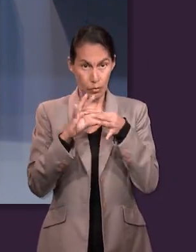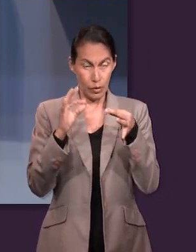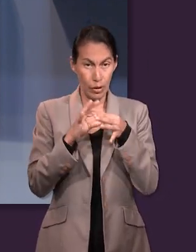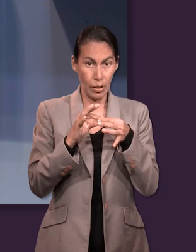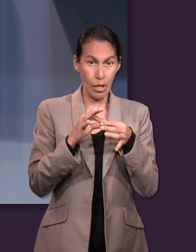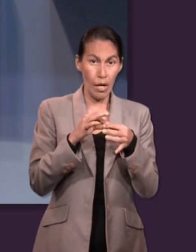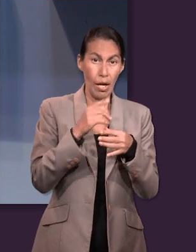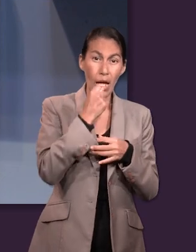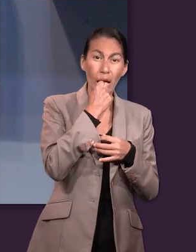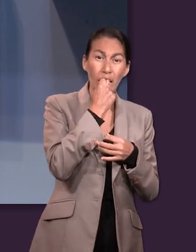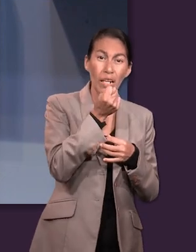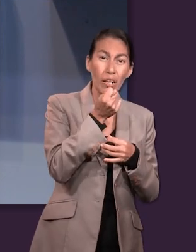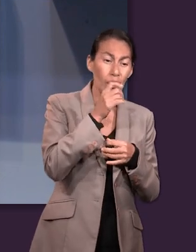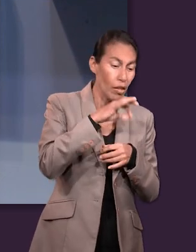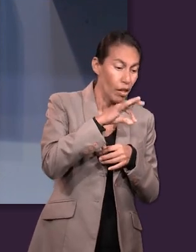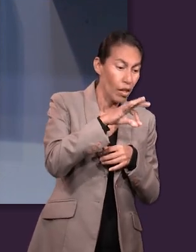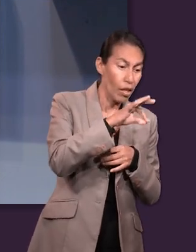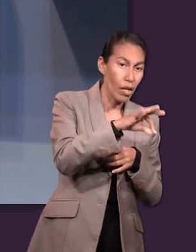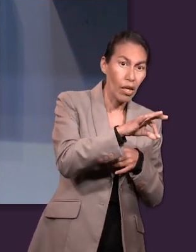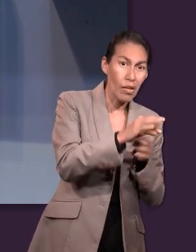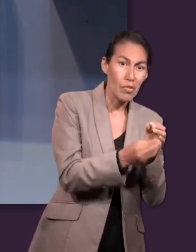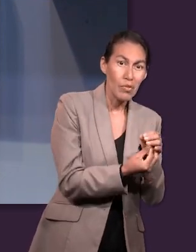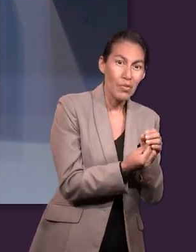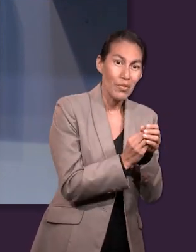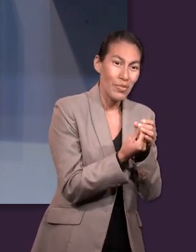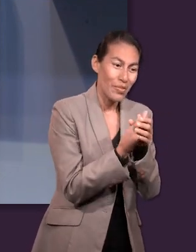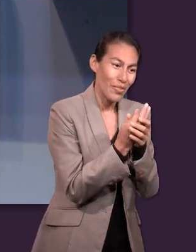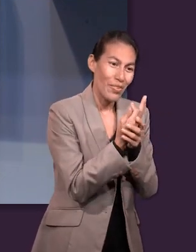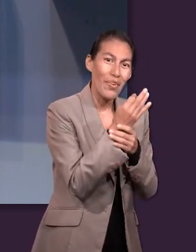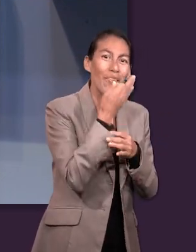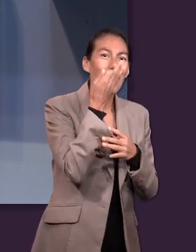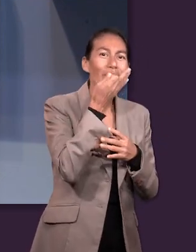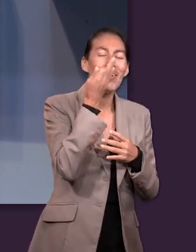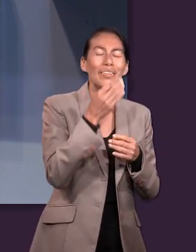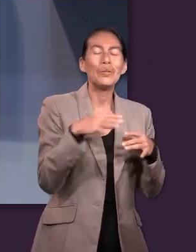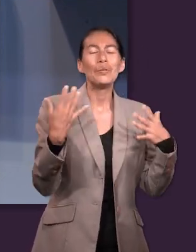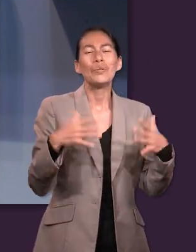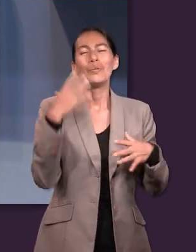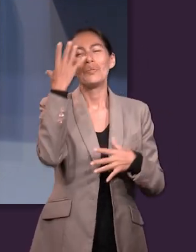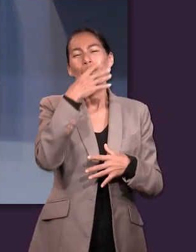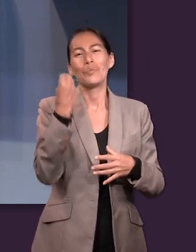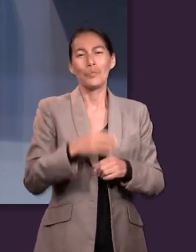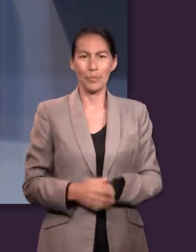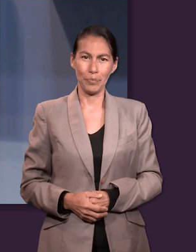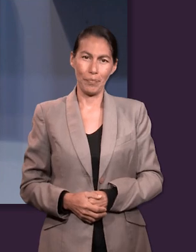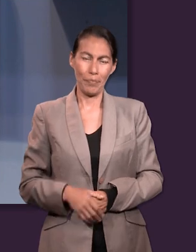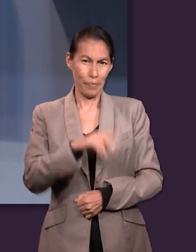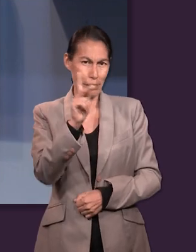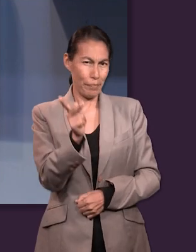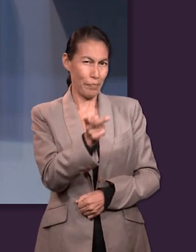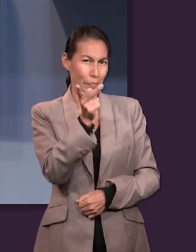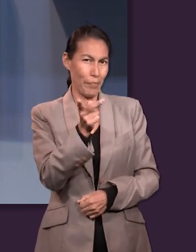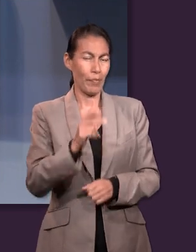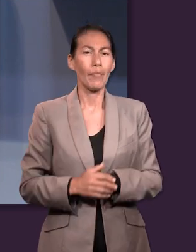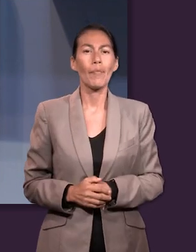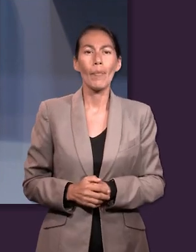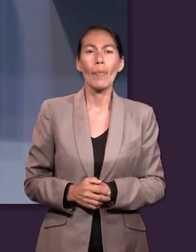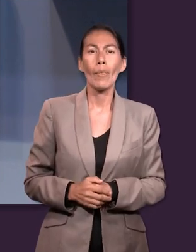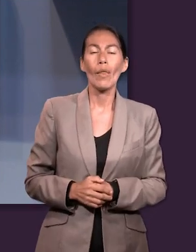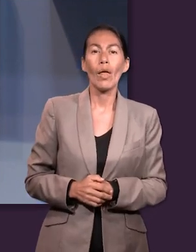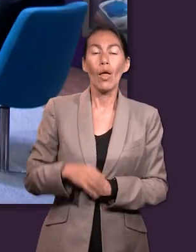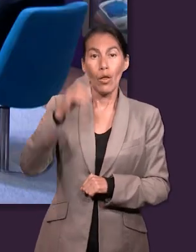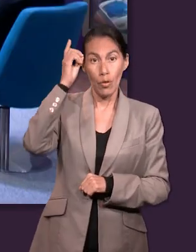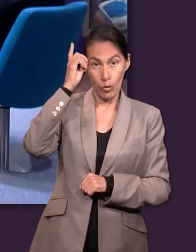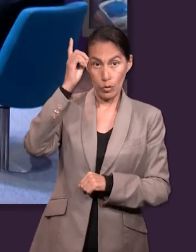siempre florece donde quiera que esté. Así que para comenzar me gustaría hacerles una pregunta. Si sabemos que la voluntad de